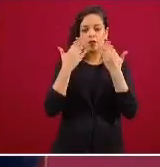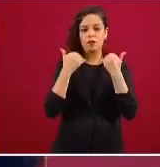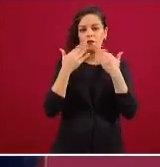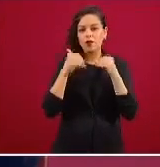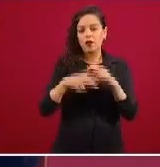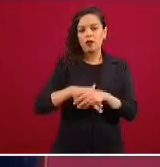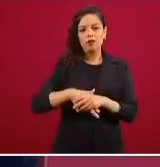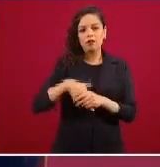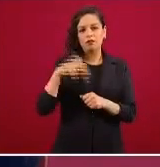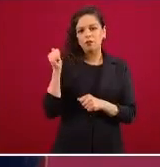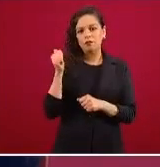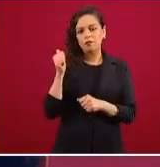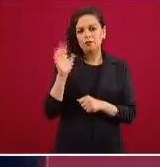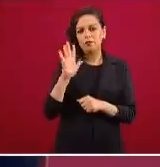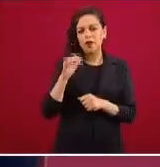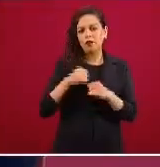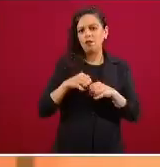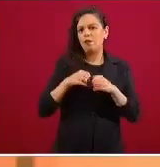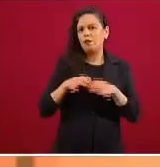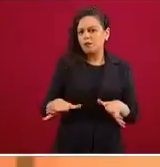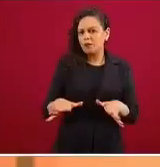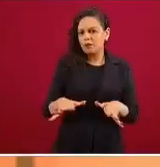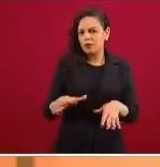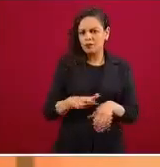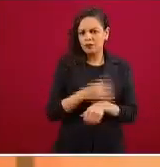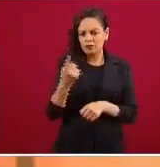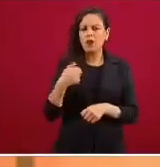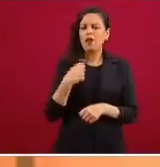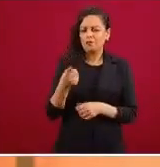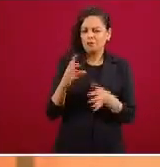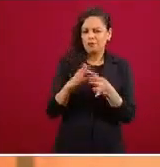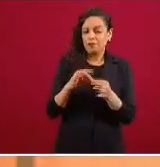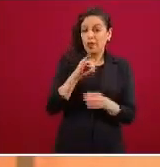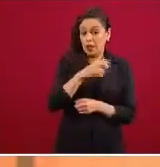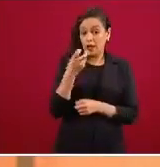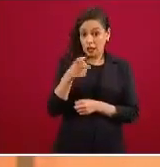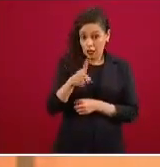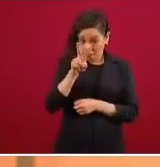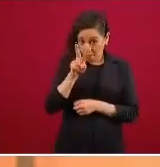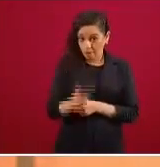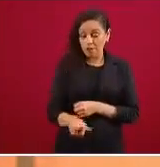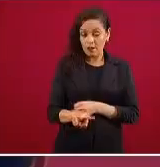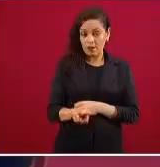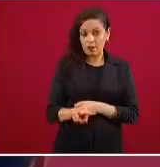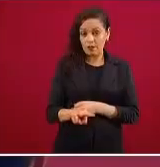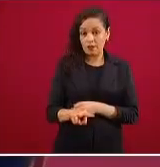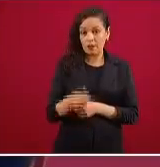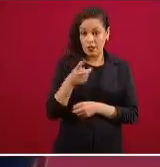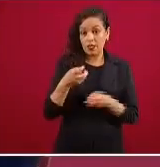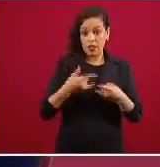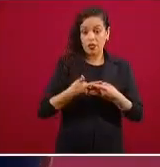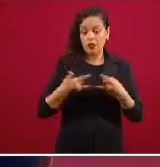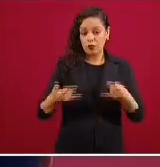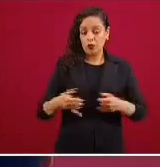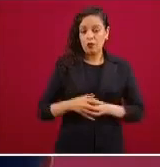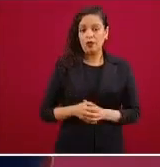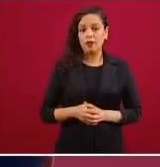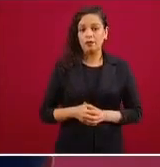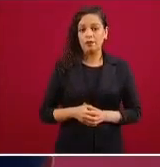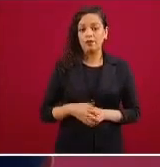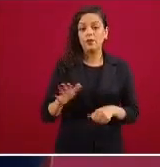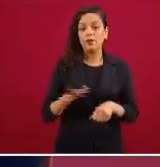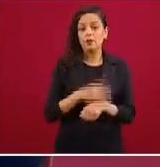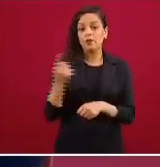puede ser relevante les platico la anécdota es una historia real y desafortunada porque terminó en un caso grave